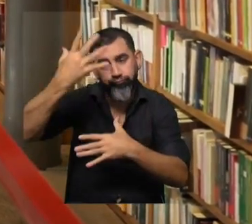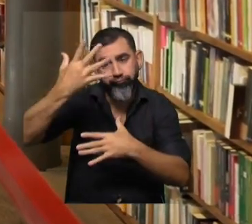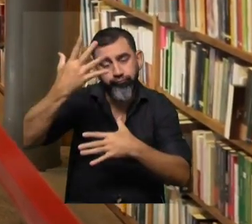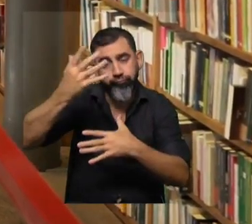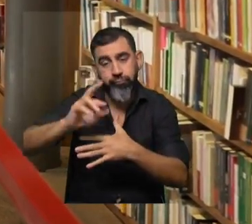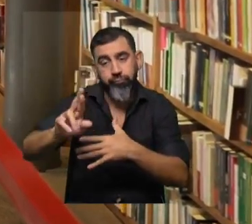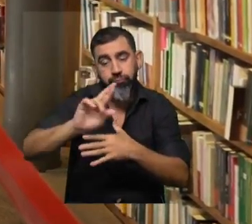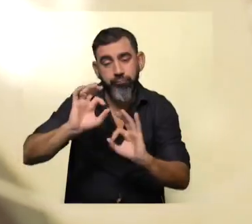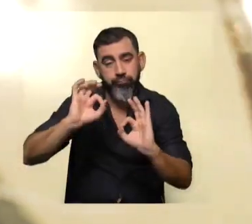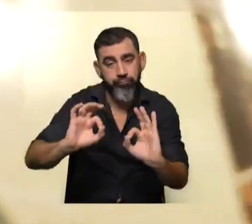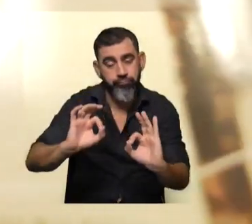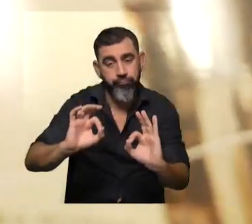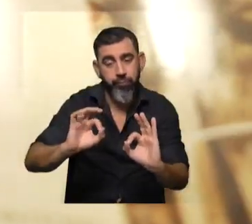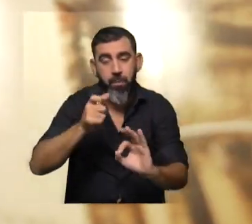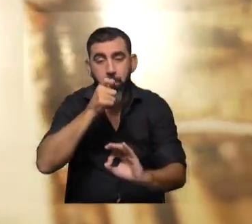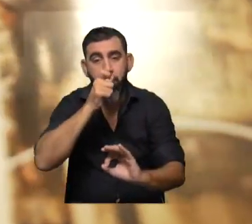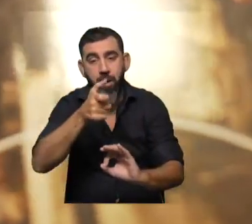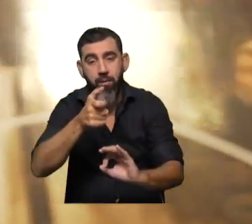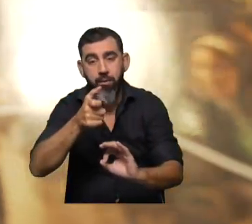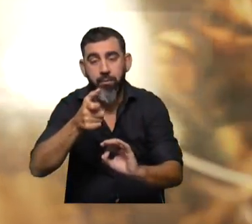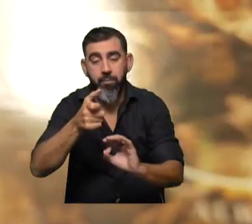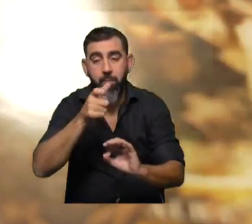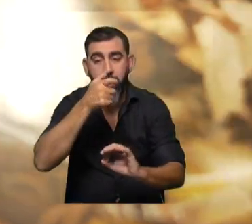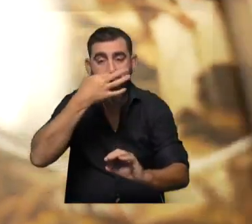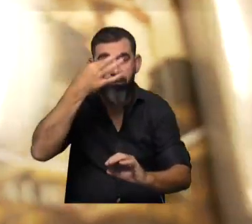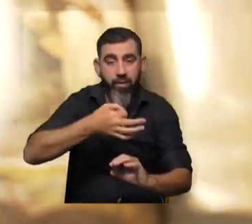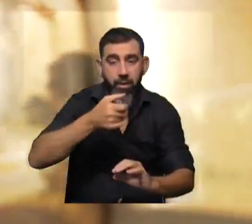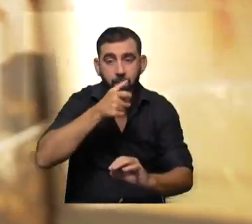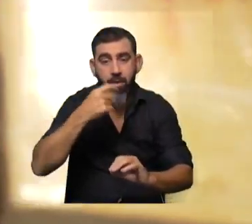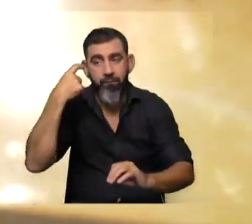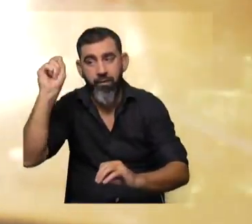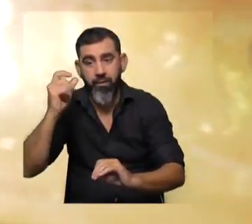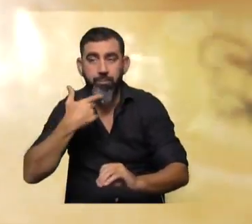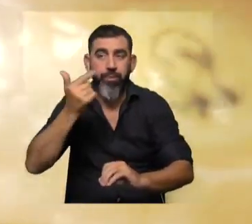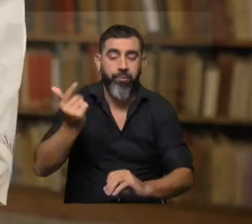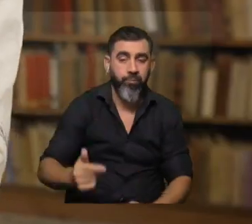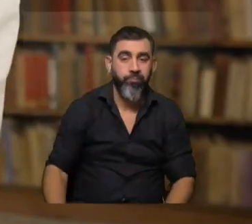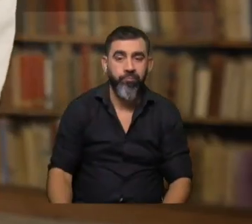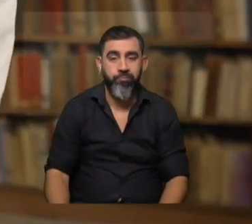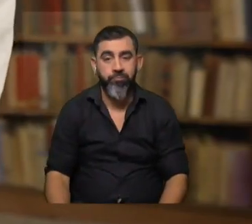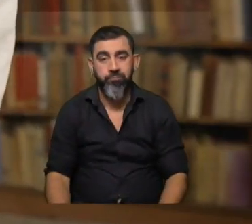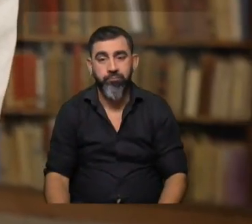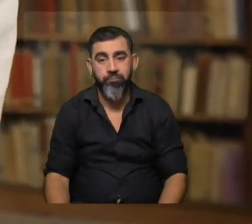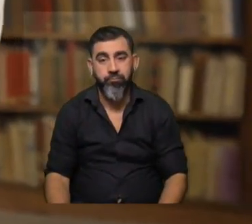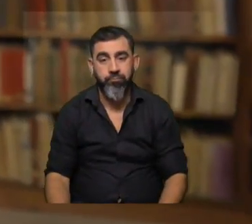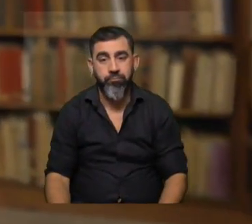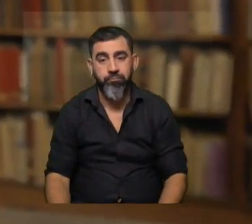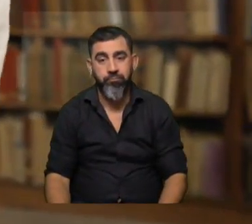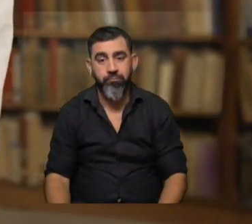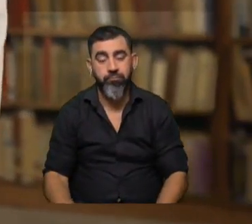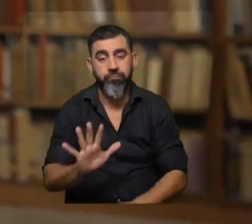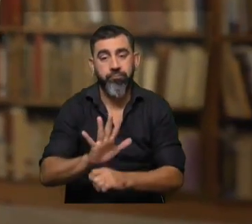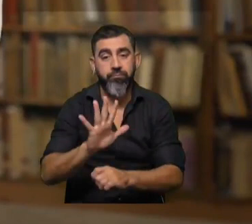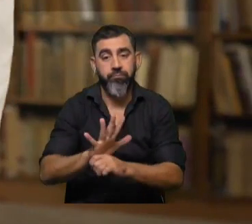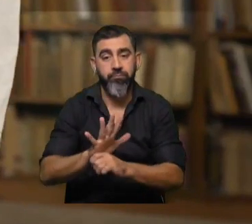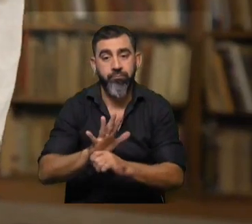responde especialmente a palabras reales versus palabras inventadas, por ejemplo. Entonces es una estructura que pasa a ser como